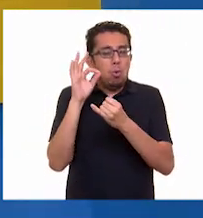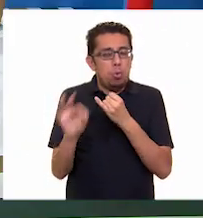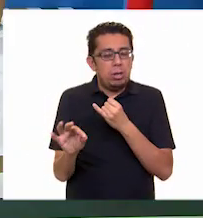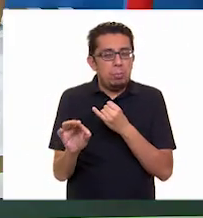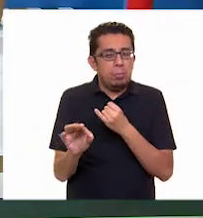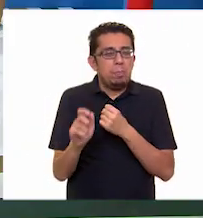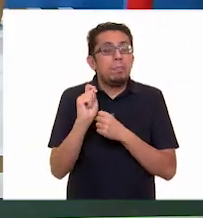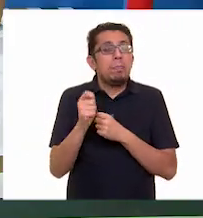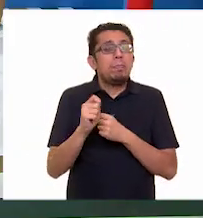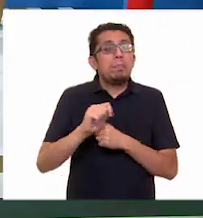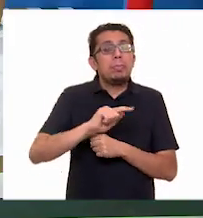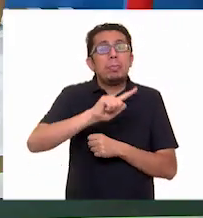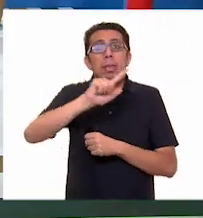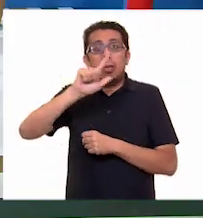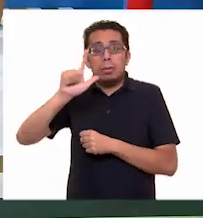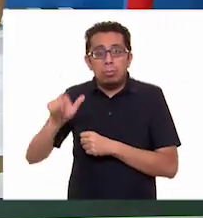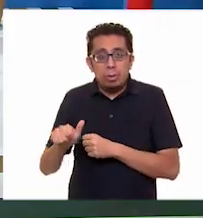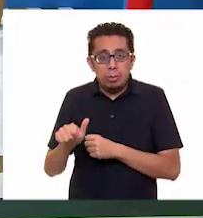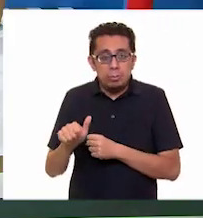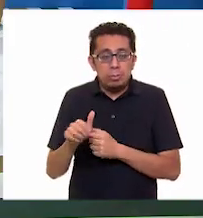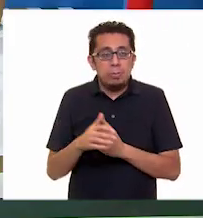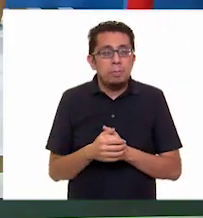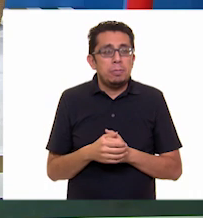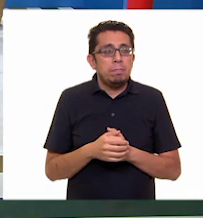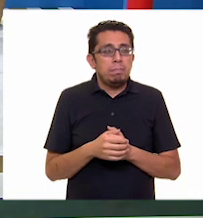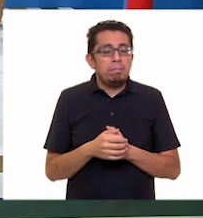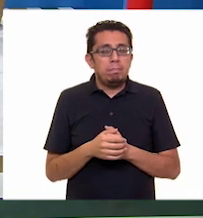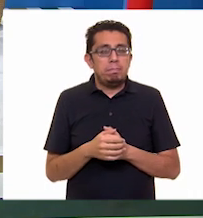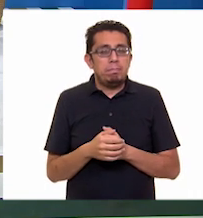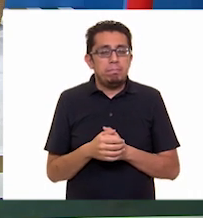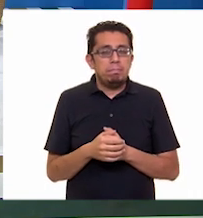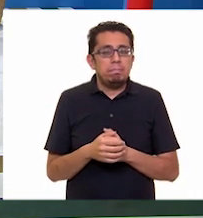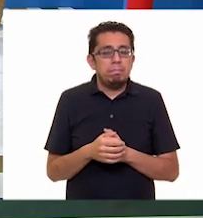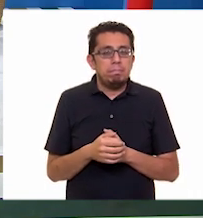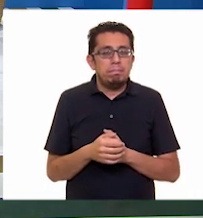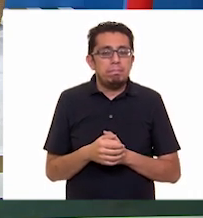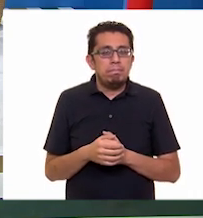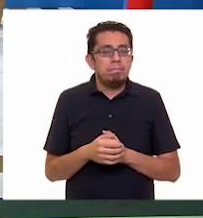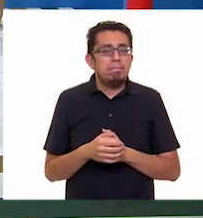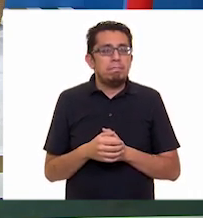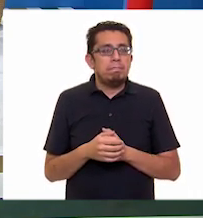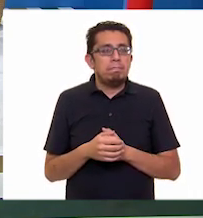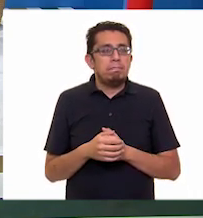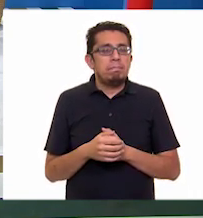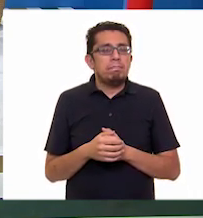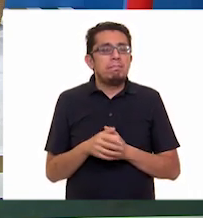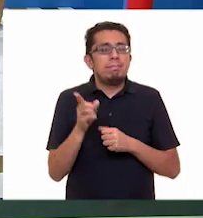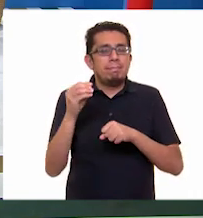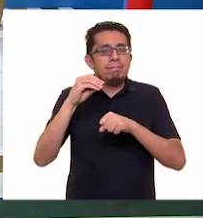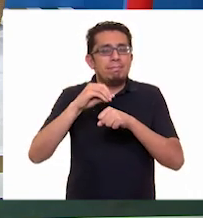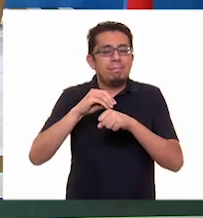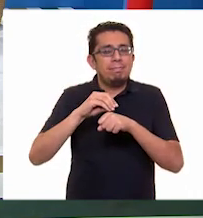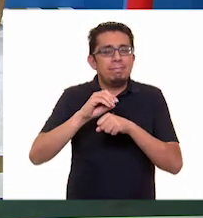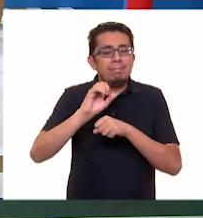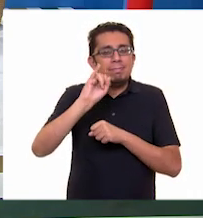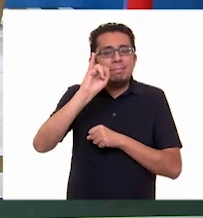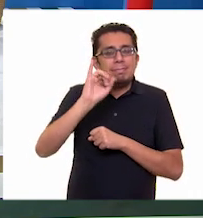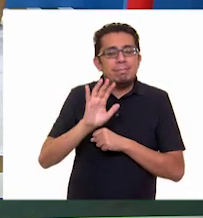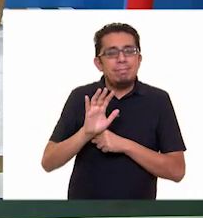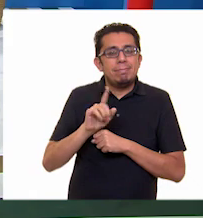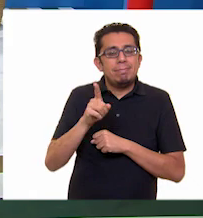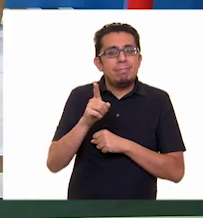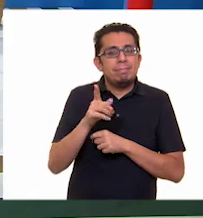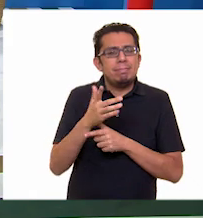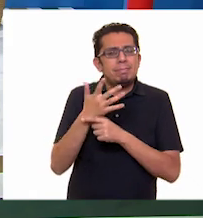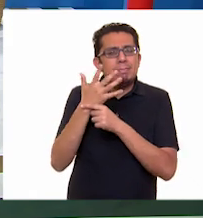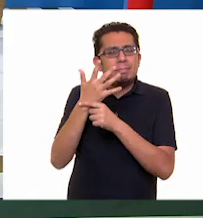sería después. Muy bien. Y en el de después tenemos esta imagen, en la cual nos señala que tenemos